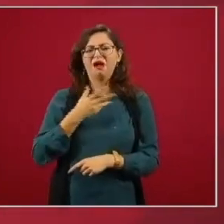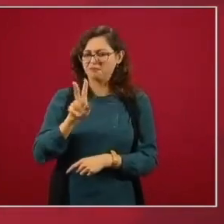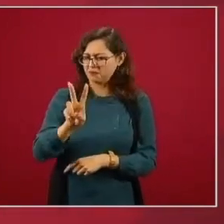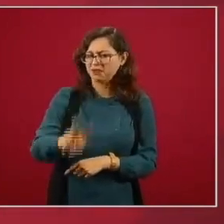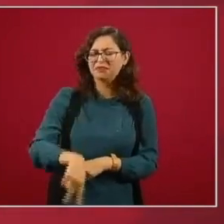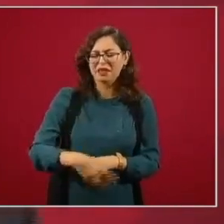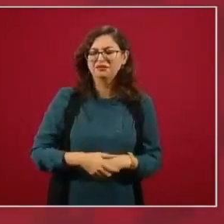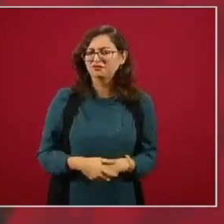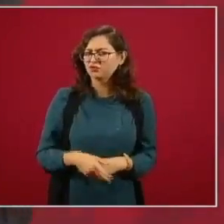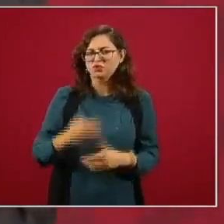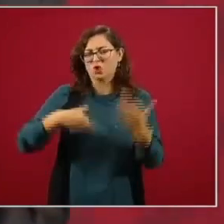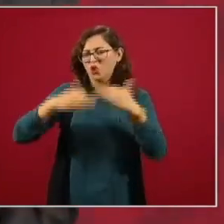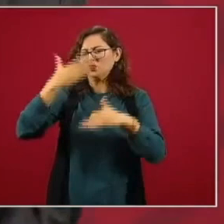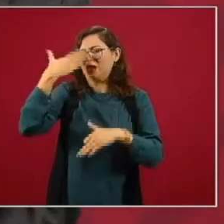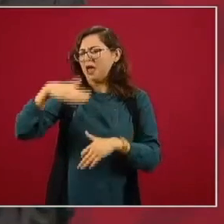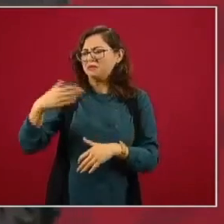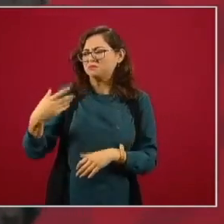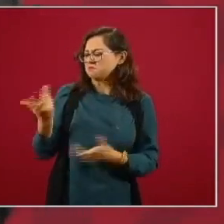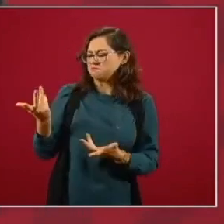es de dominio público